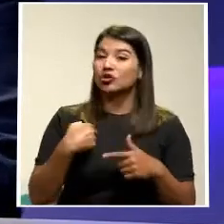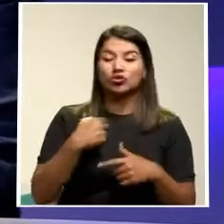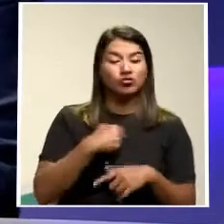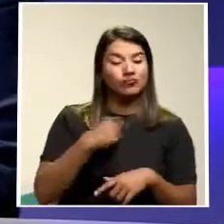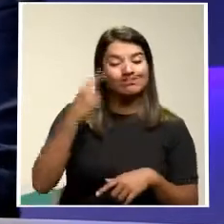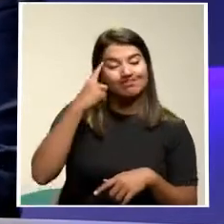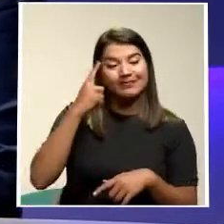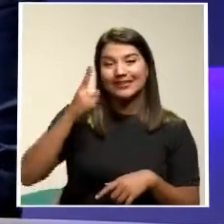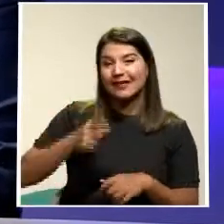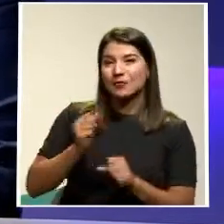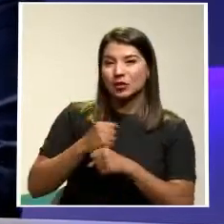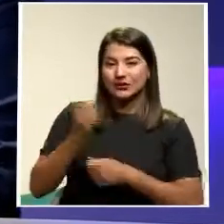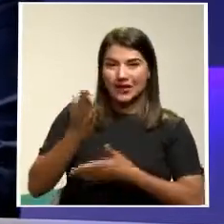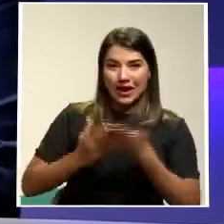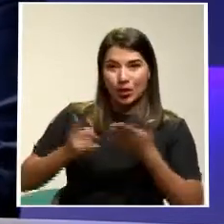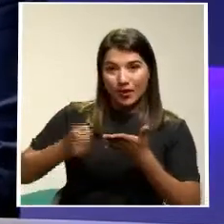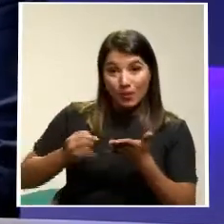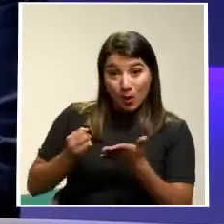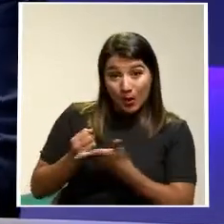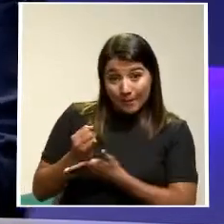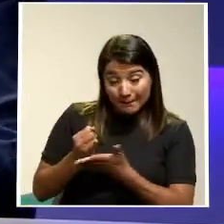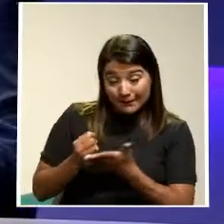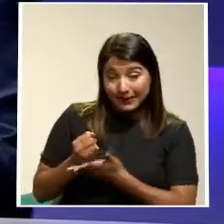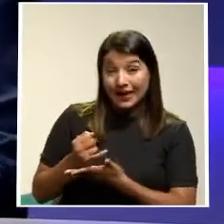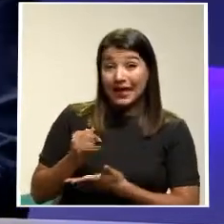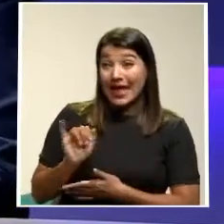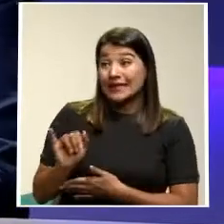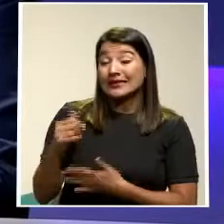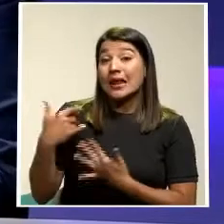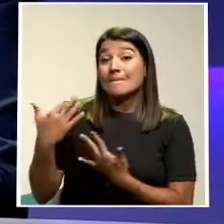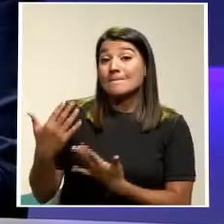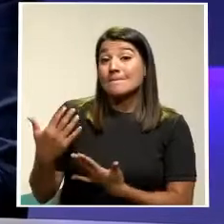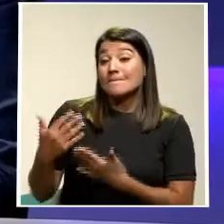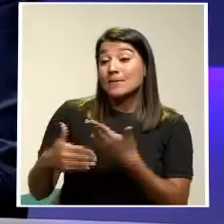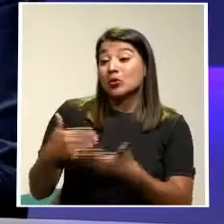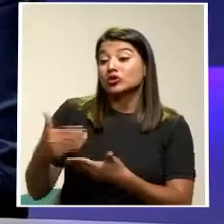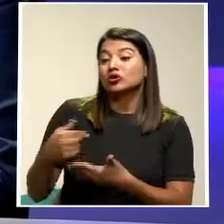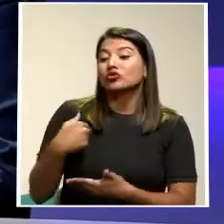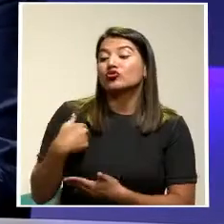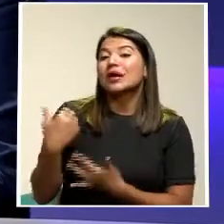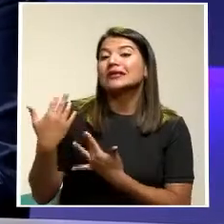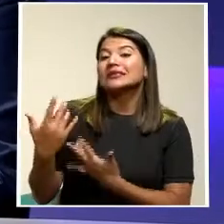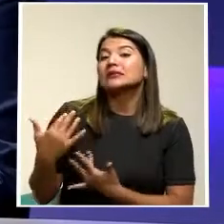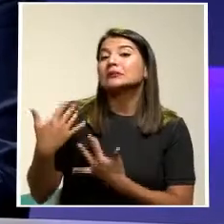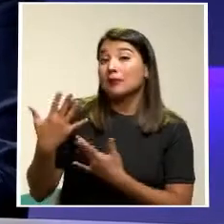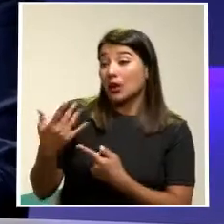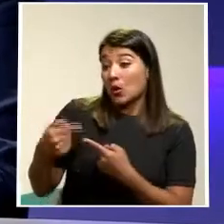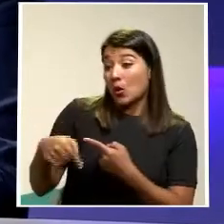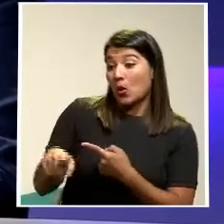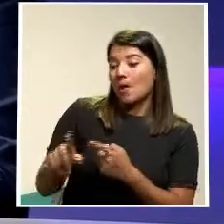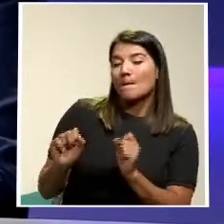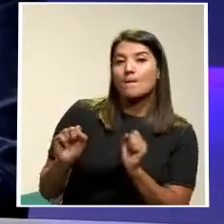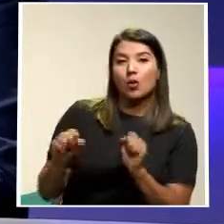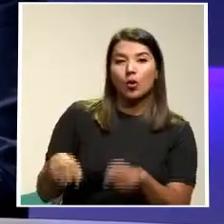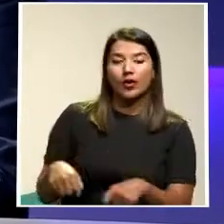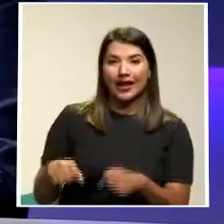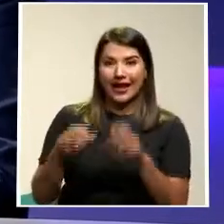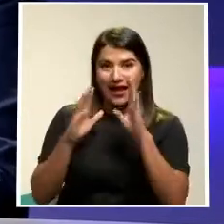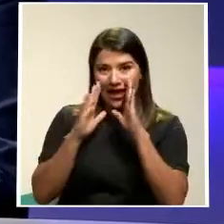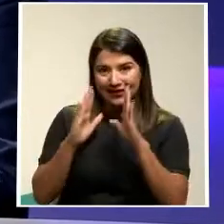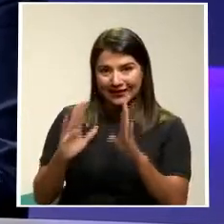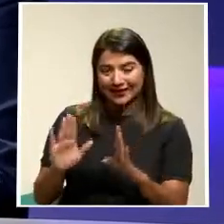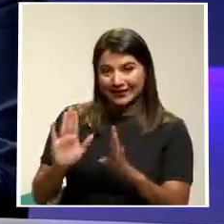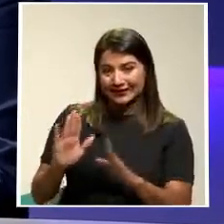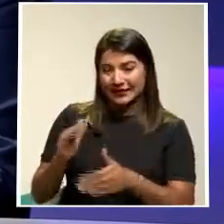Y ese es el proceso Que yo espero En Próximo de un mes Estar abordando ya Estos ciclos